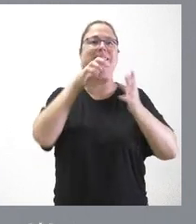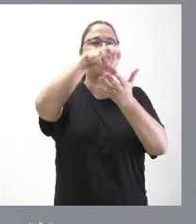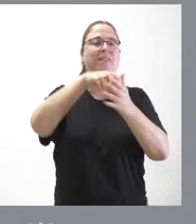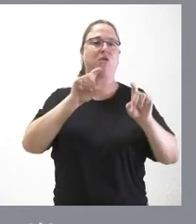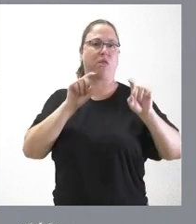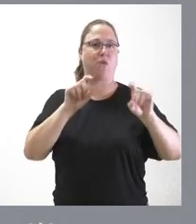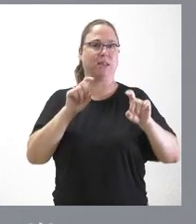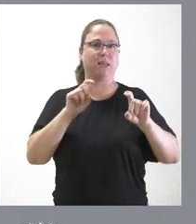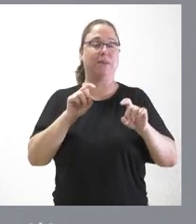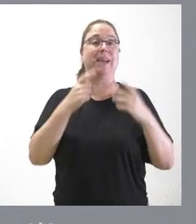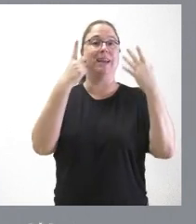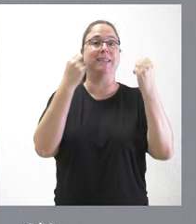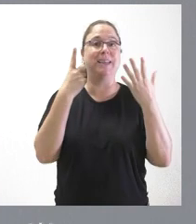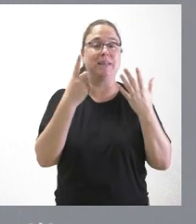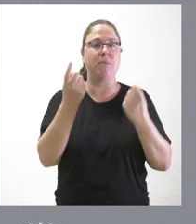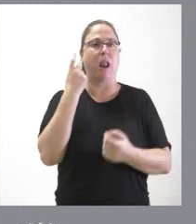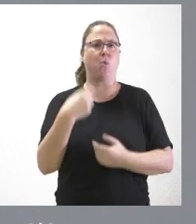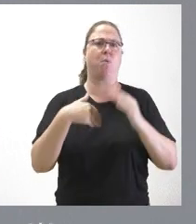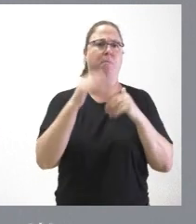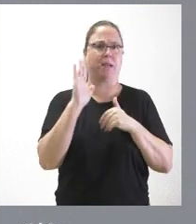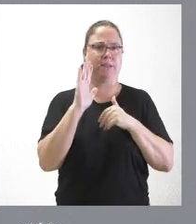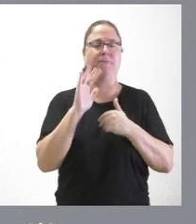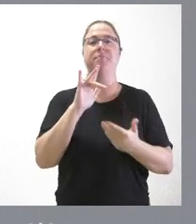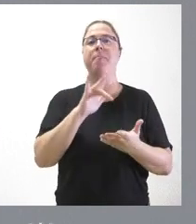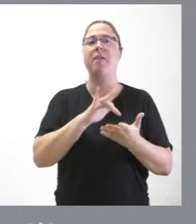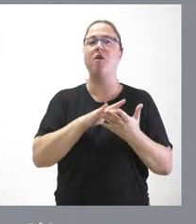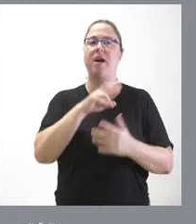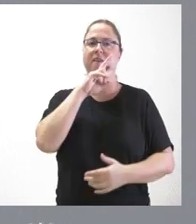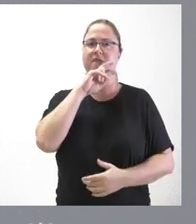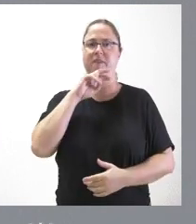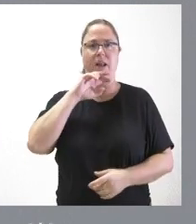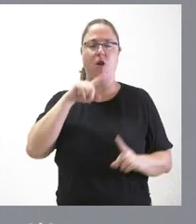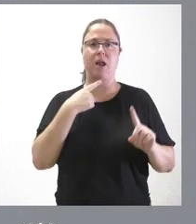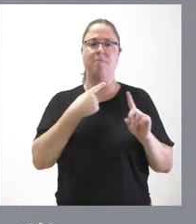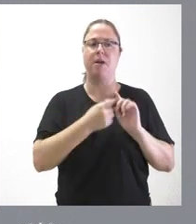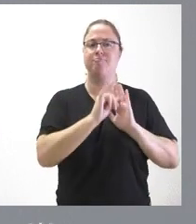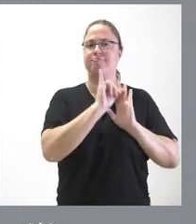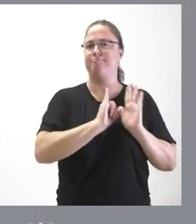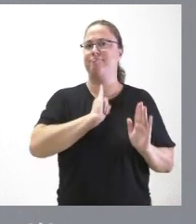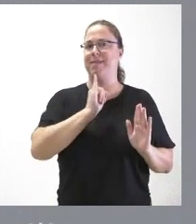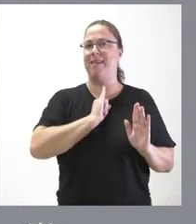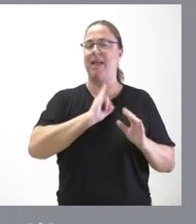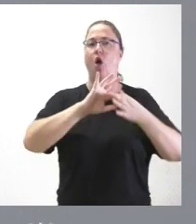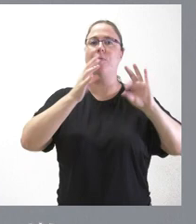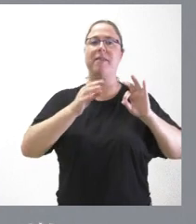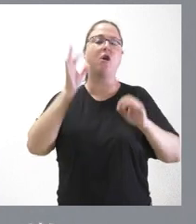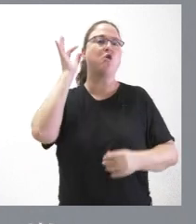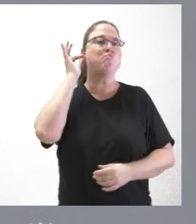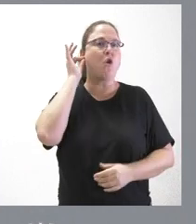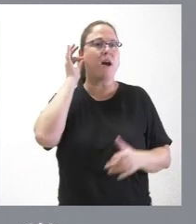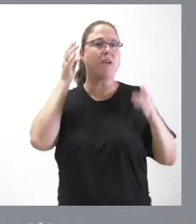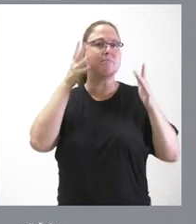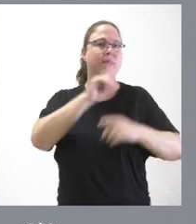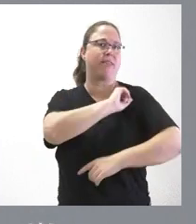más de 6.000 alumnos. Se difundirán los valores y principios del olimpismo entre las mujeres, centrándose, como digo, en